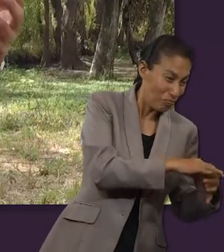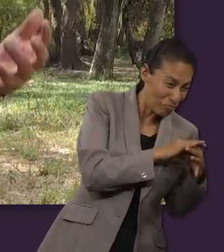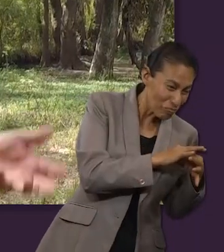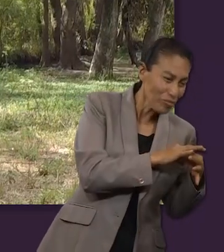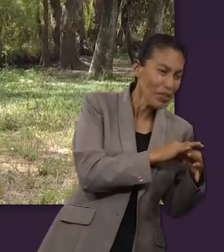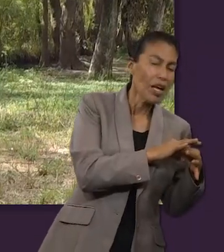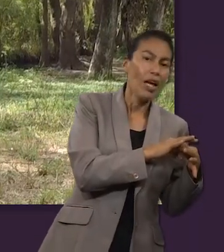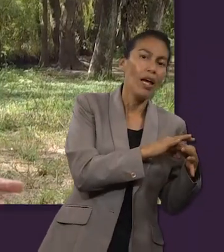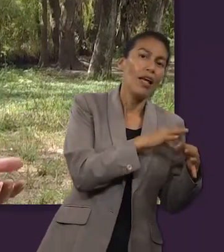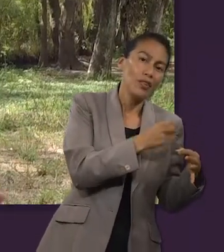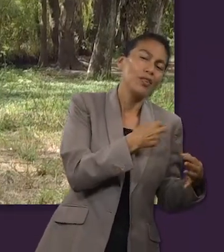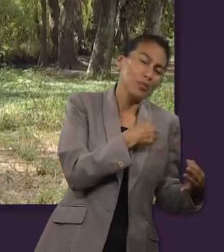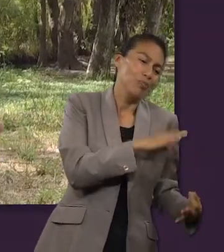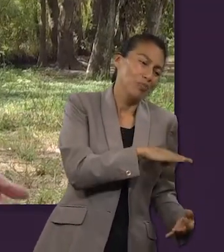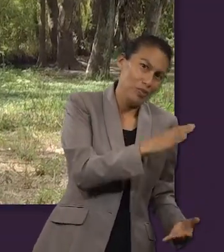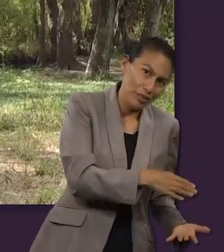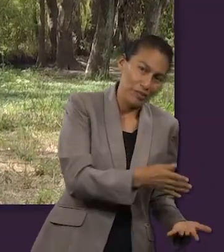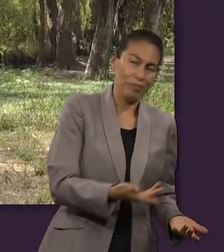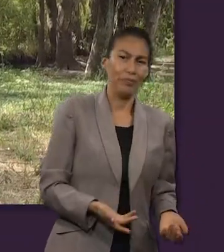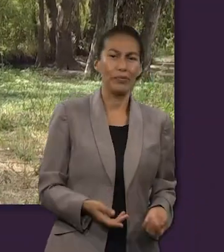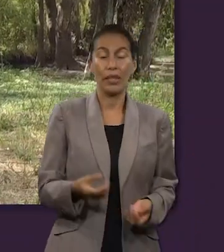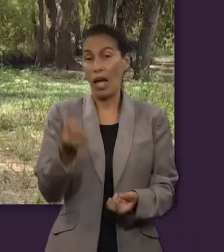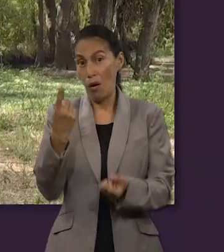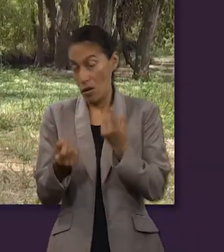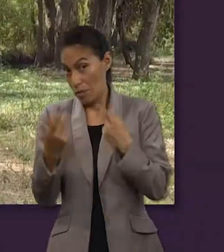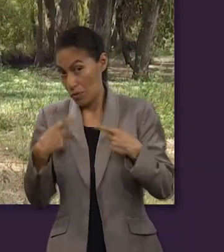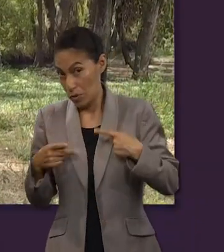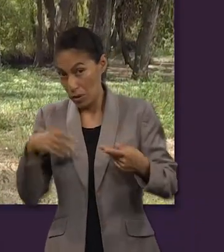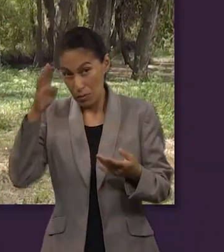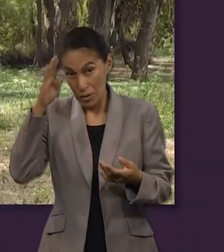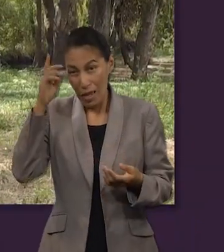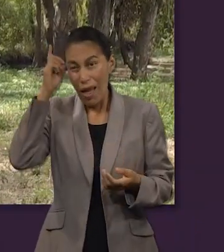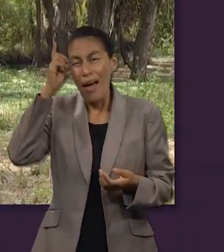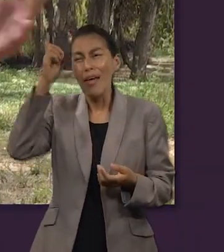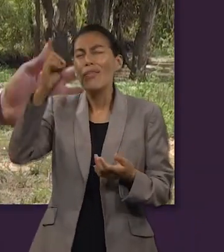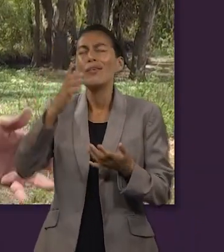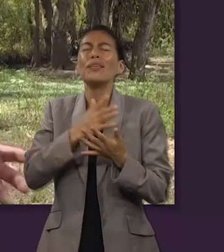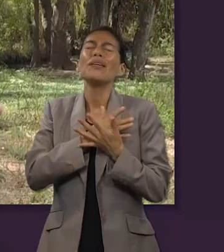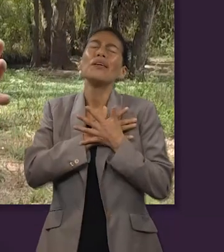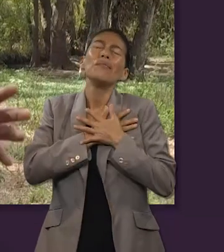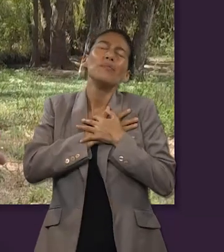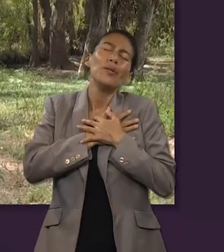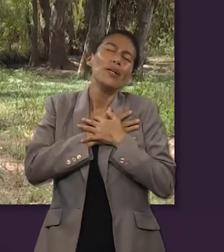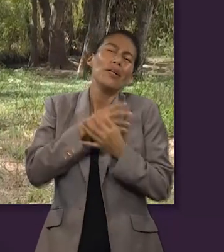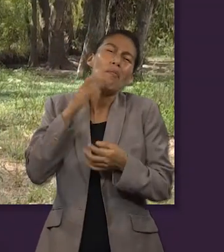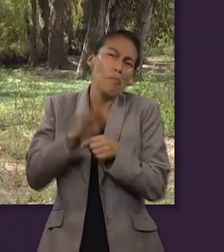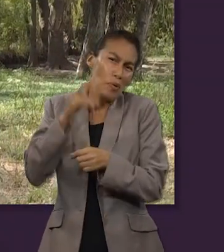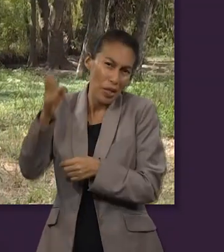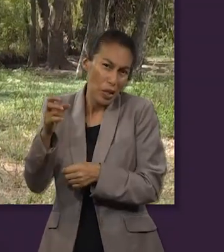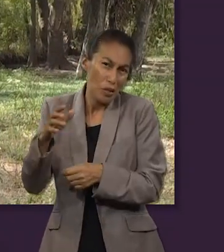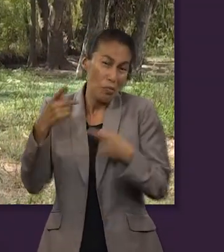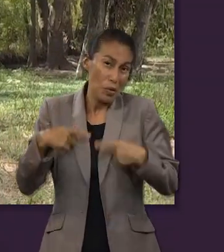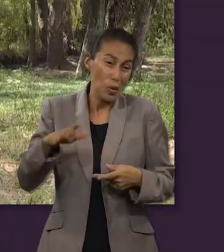estoy aferrando a la muerte, hay hermanos, profesores cristianos que creen que Dios es tan amoroso que al final va a terminar salvando